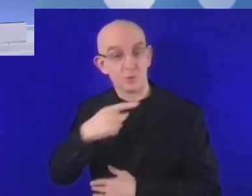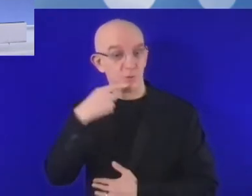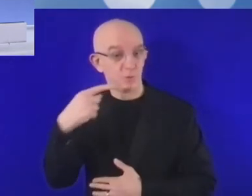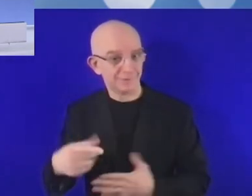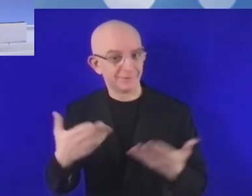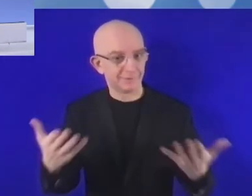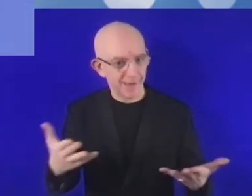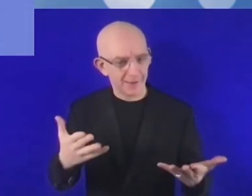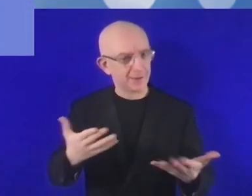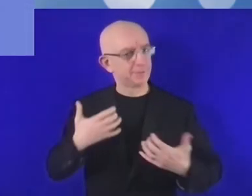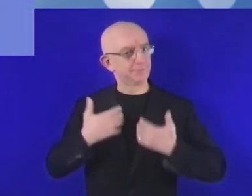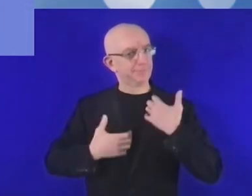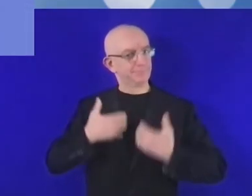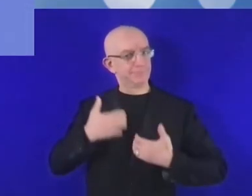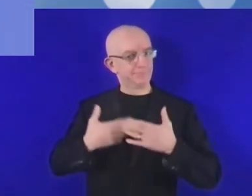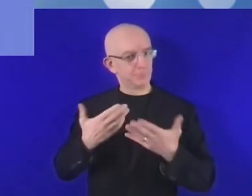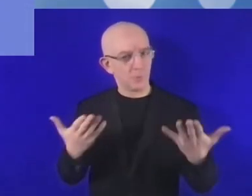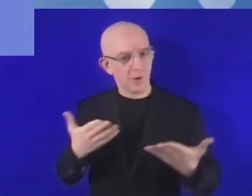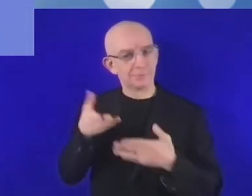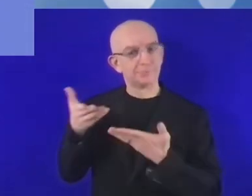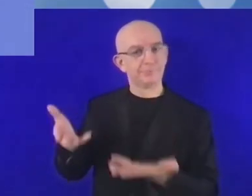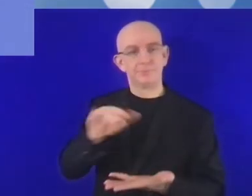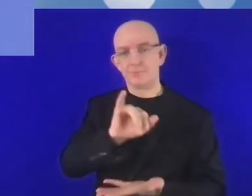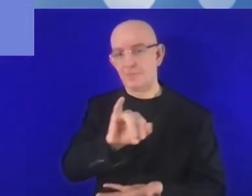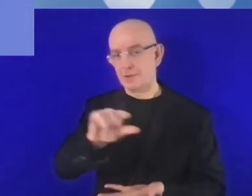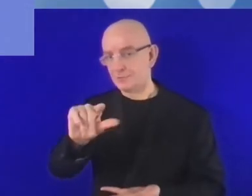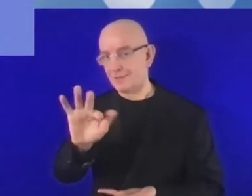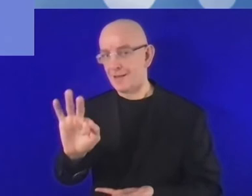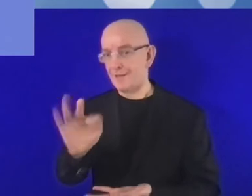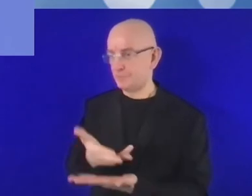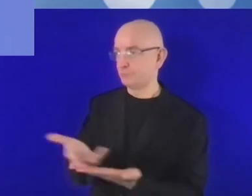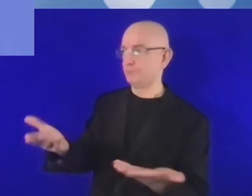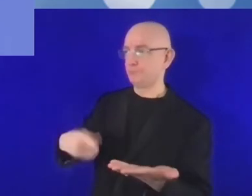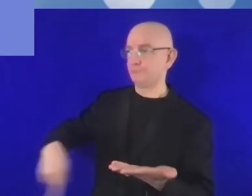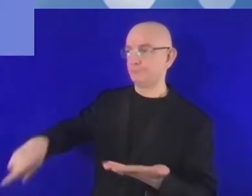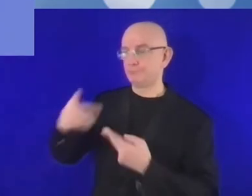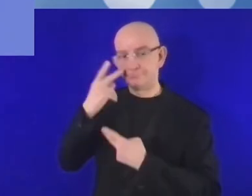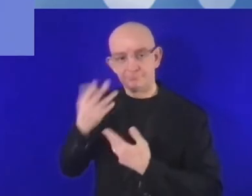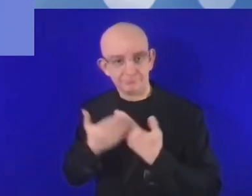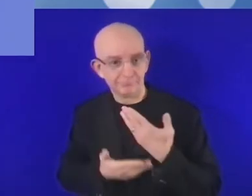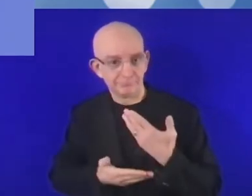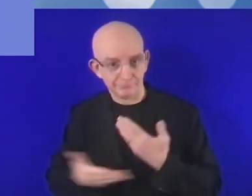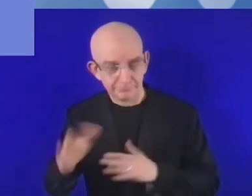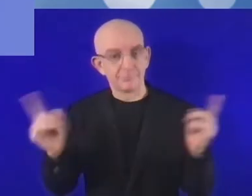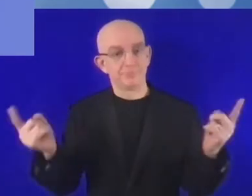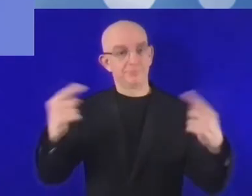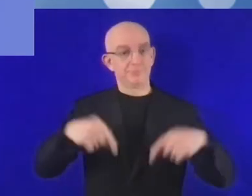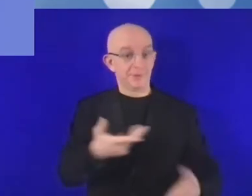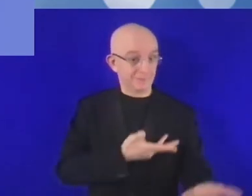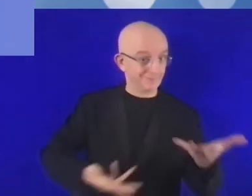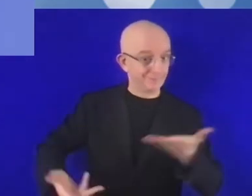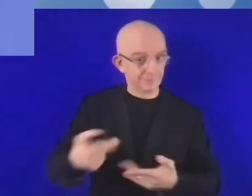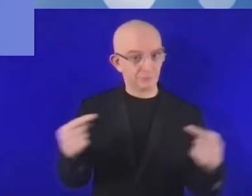que todavía no se ha confirmado y el año 2025 iremos a Rusia. Ahora bien, continuemos nuestro debate